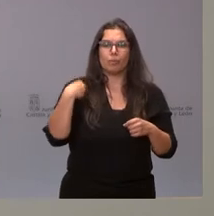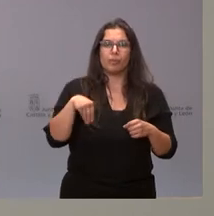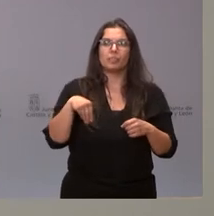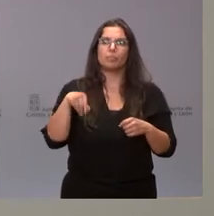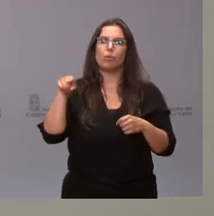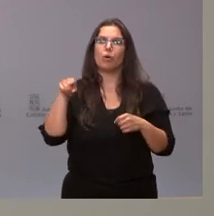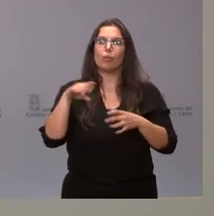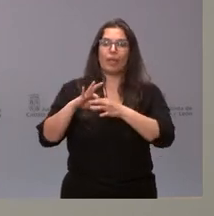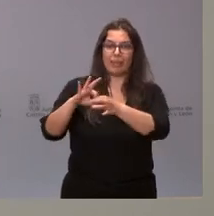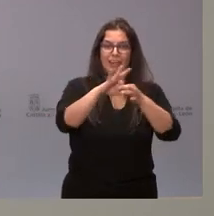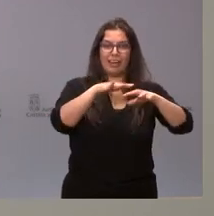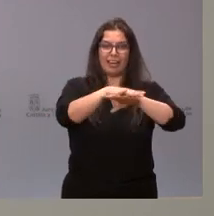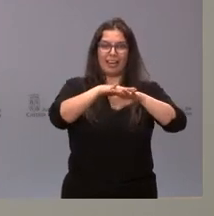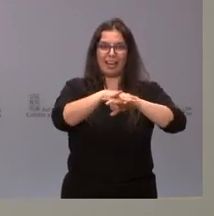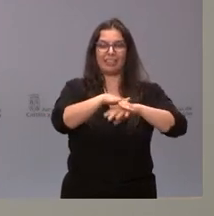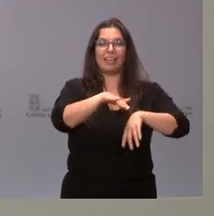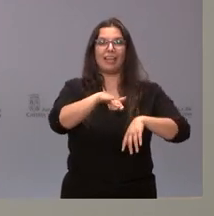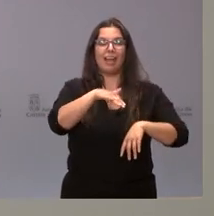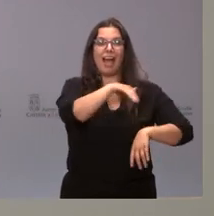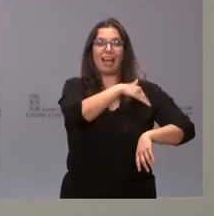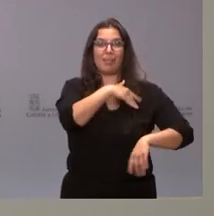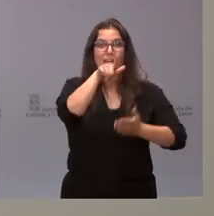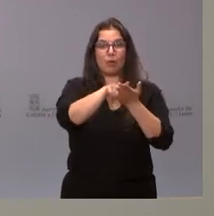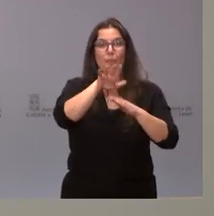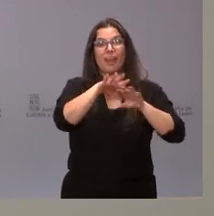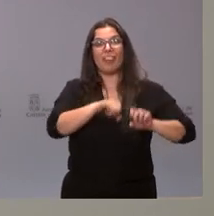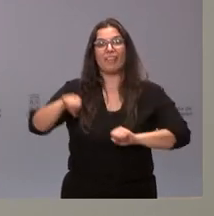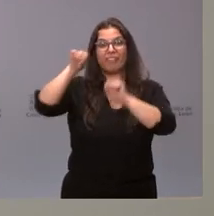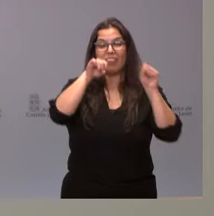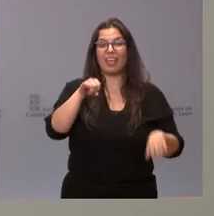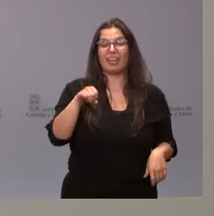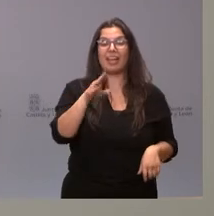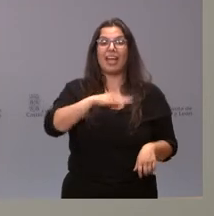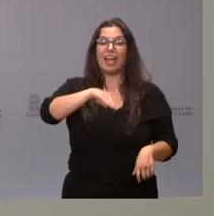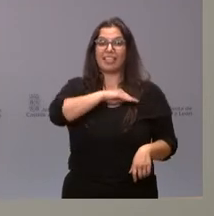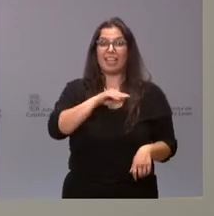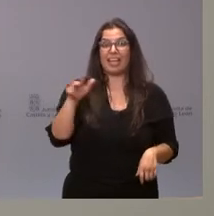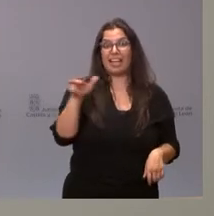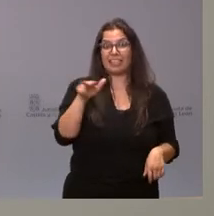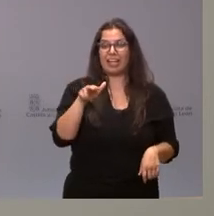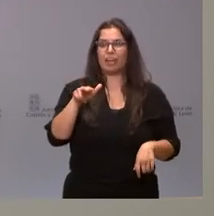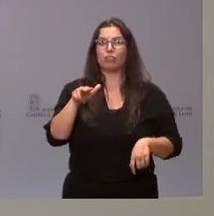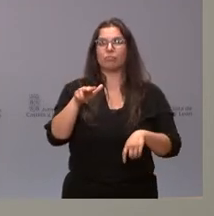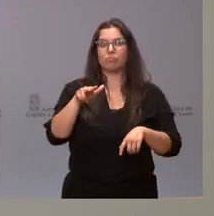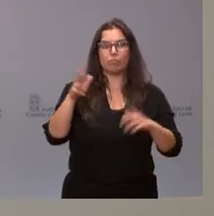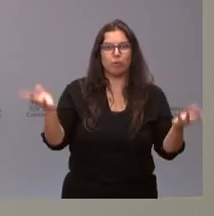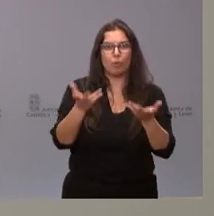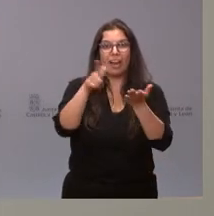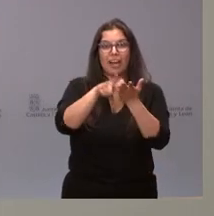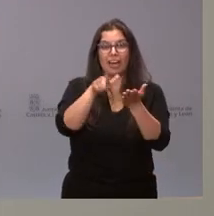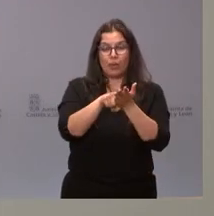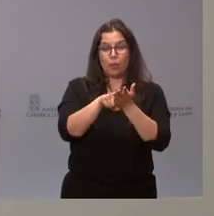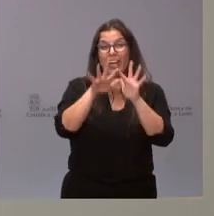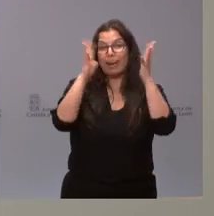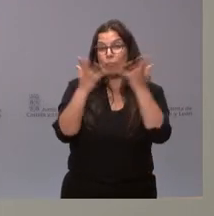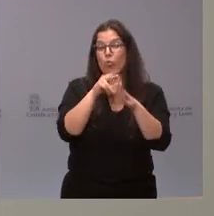esta acción de defensa del español y, por tanto, de promoción de una lengua que hablan más de 600 millones de personas